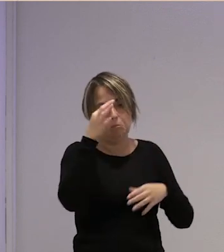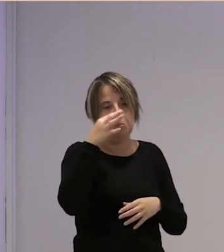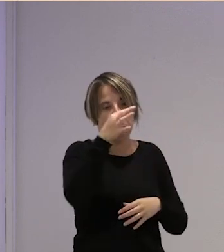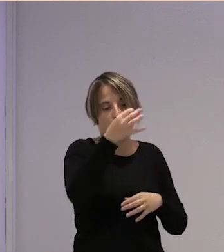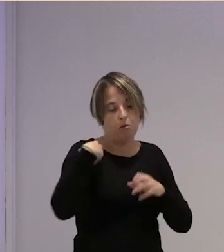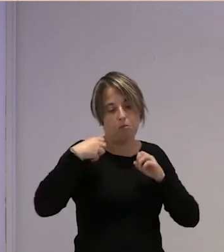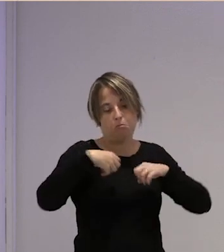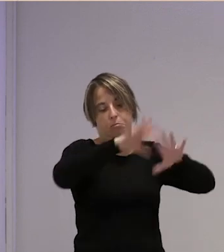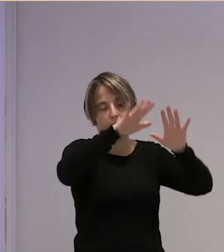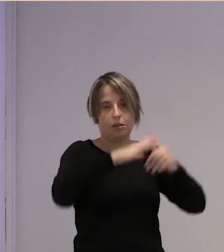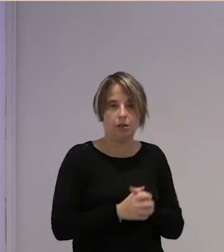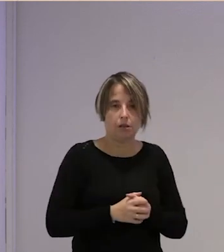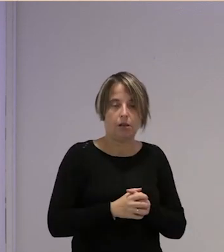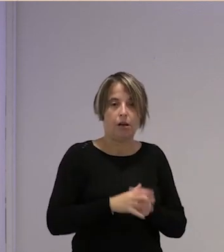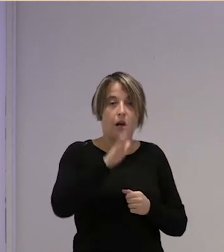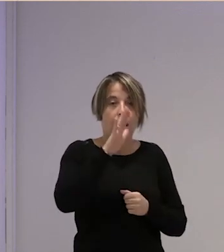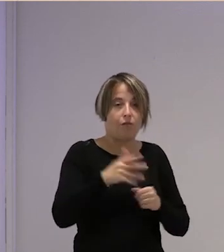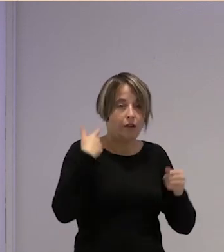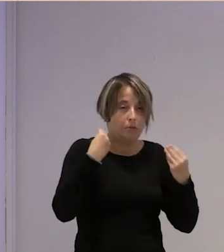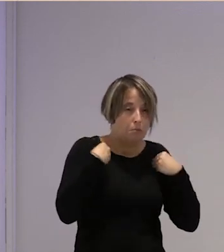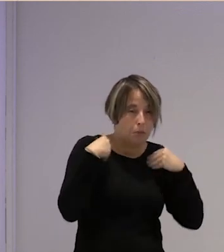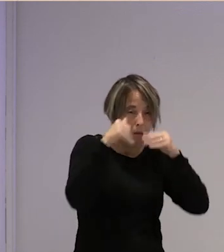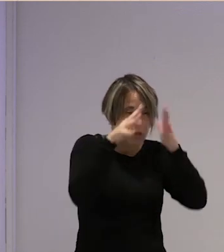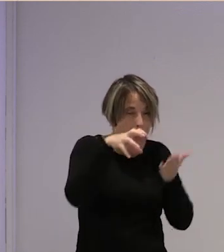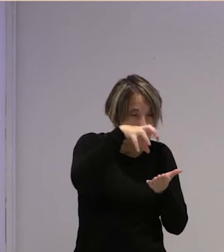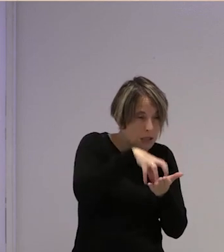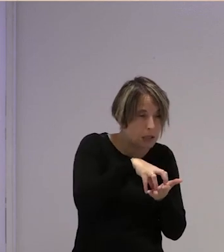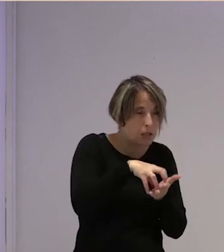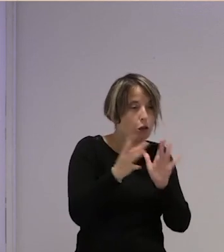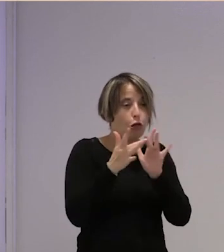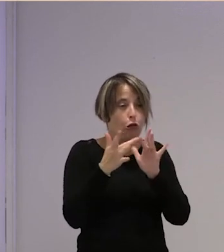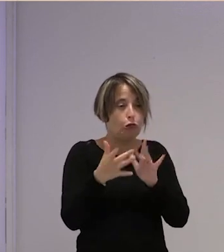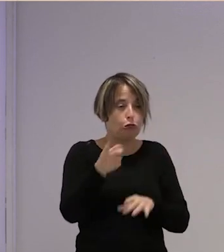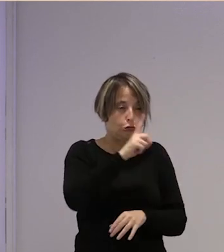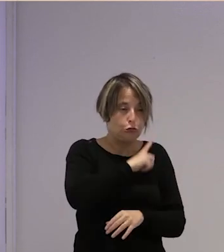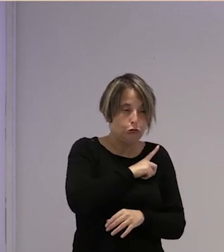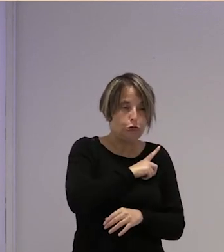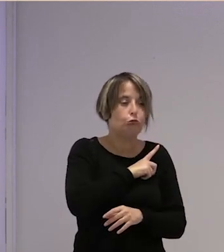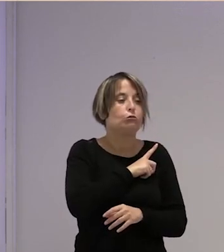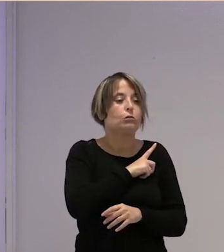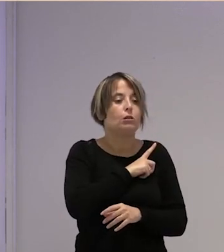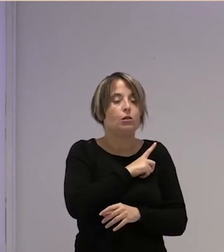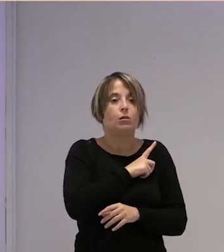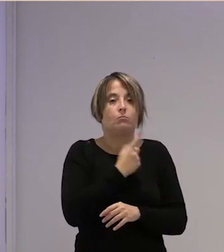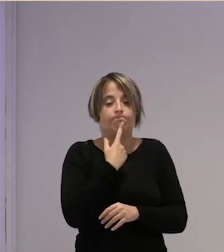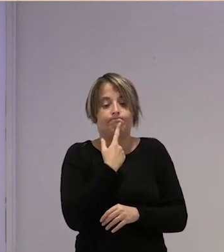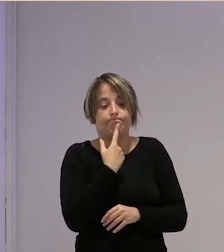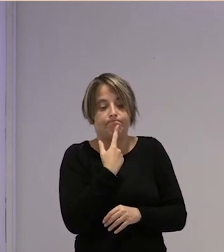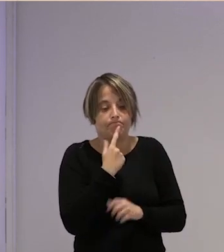tiraron allí y terminó viviendo en una chabola entonces se puso en contacto con nosotras le hemos buscado una acogida